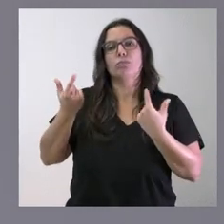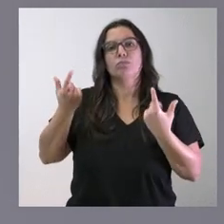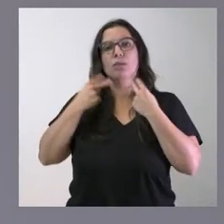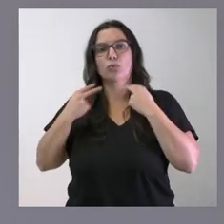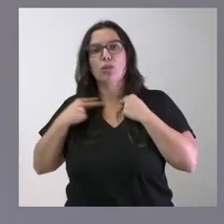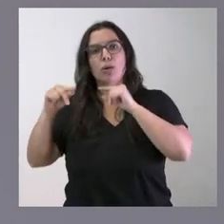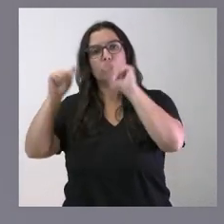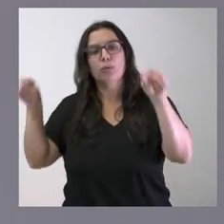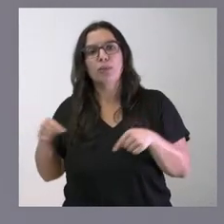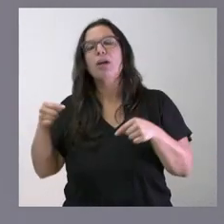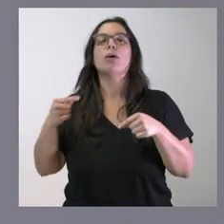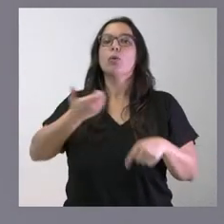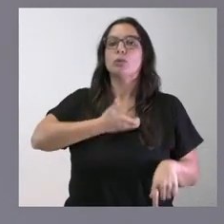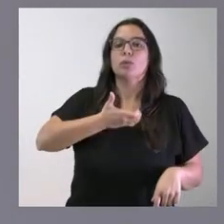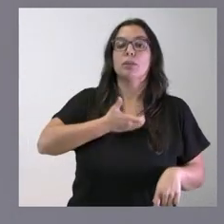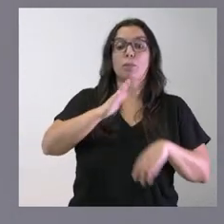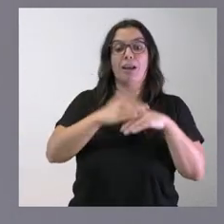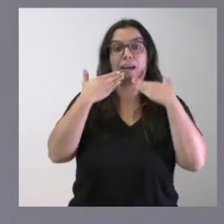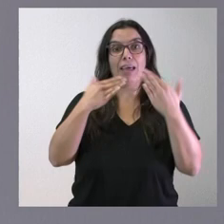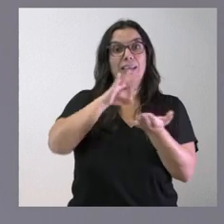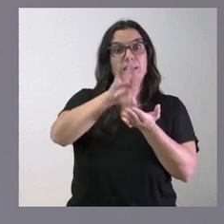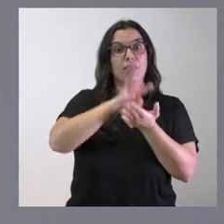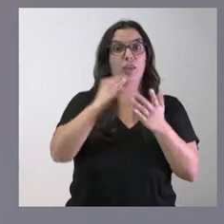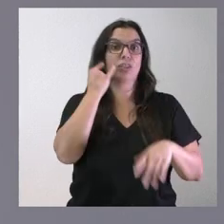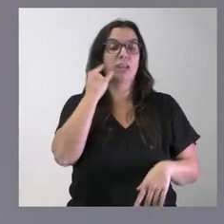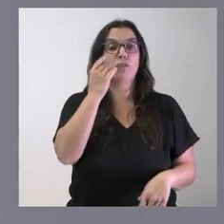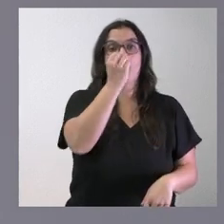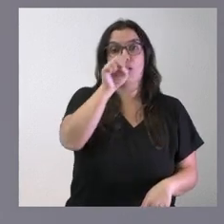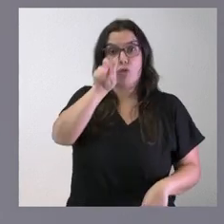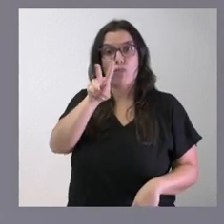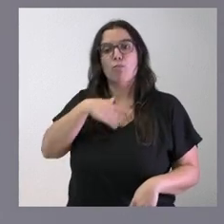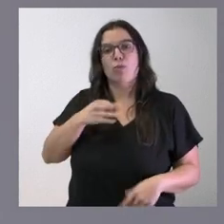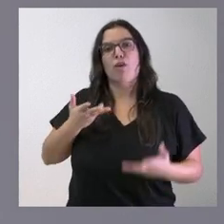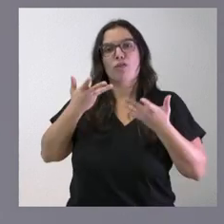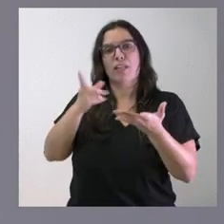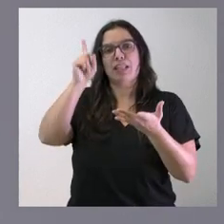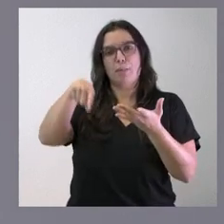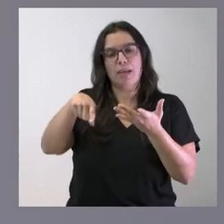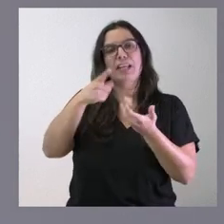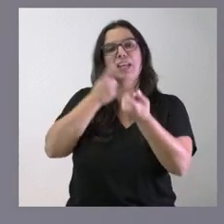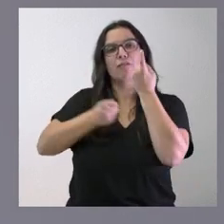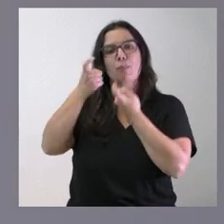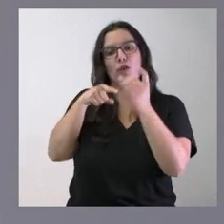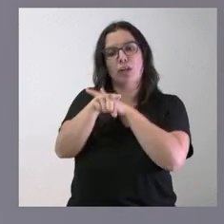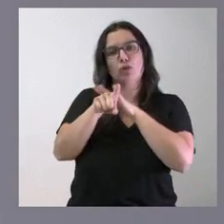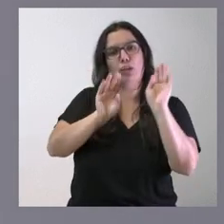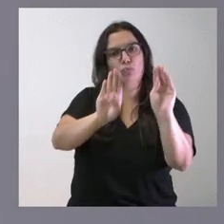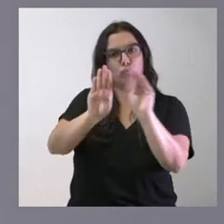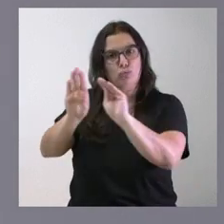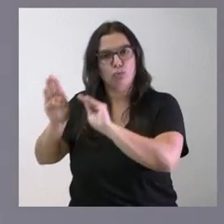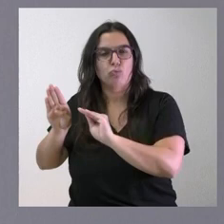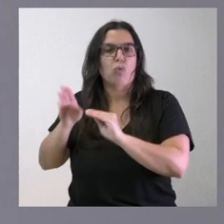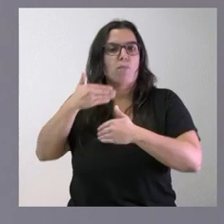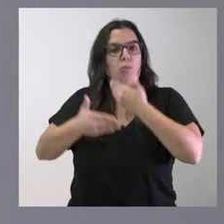para que, a través de este servicio telefónico, el 012 pueda llegarse a ofrecer información sobre trámites y gestiones